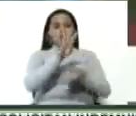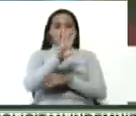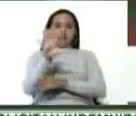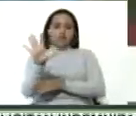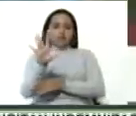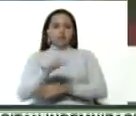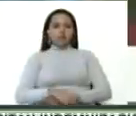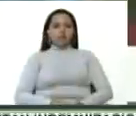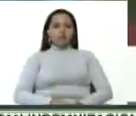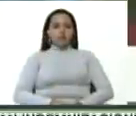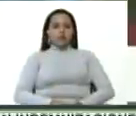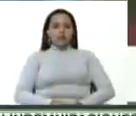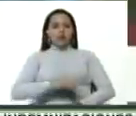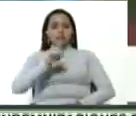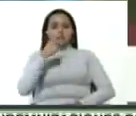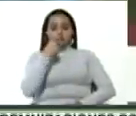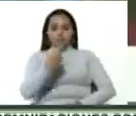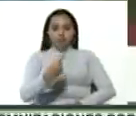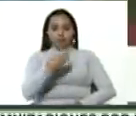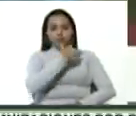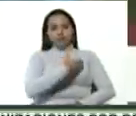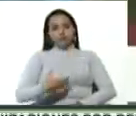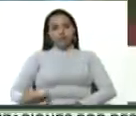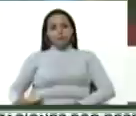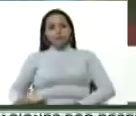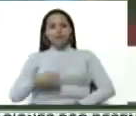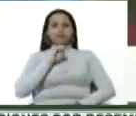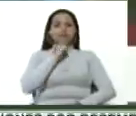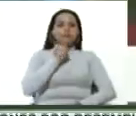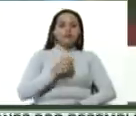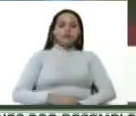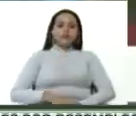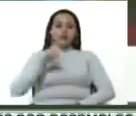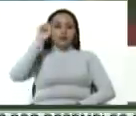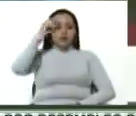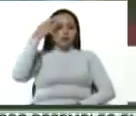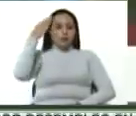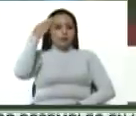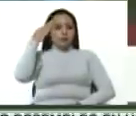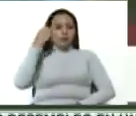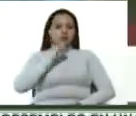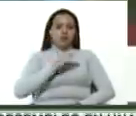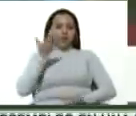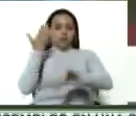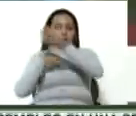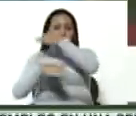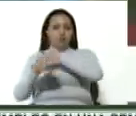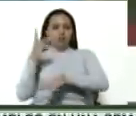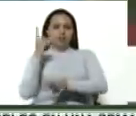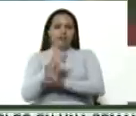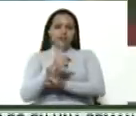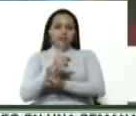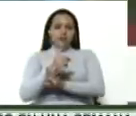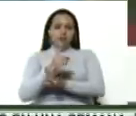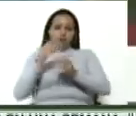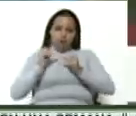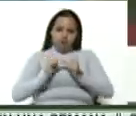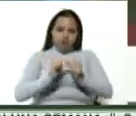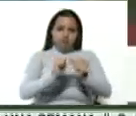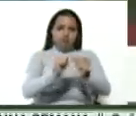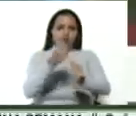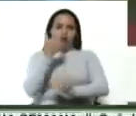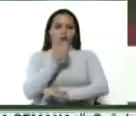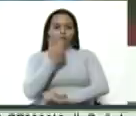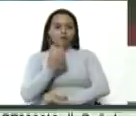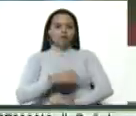el presidente Putin, basándose en una memoria histórica común, podemos y debemos confiar el uno en el